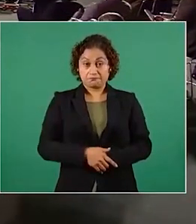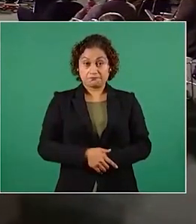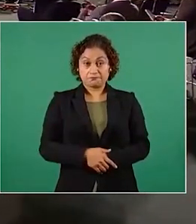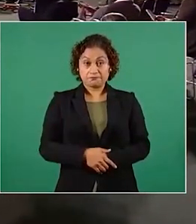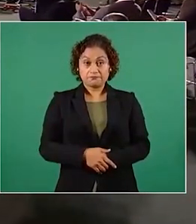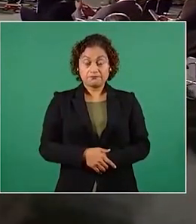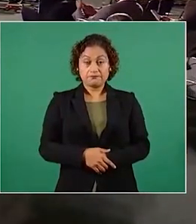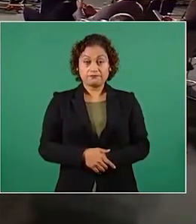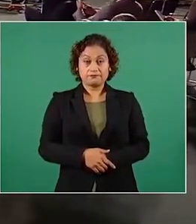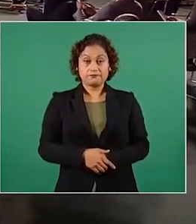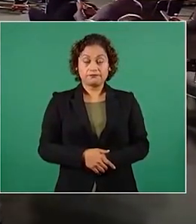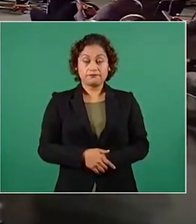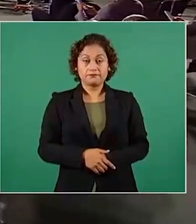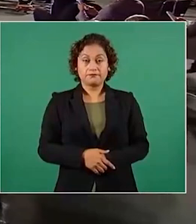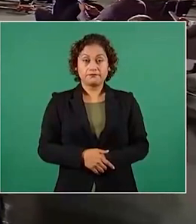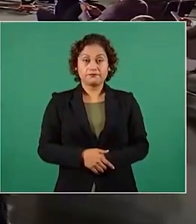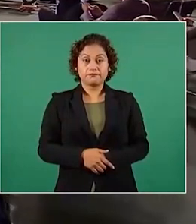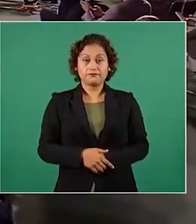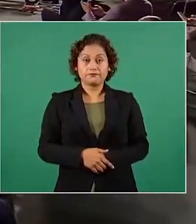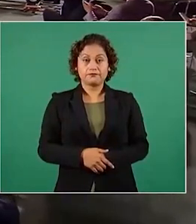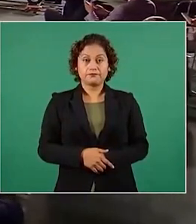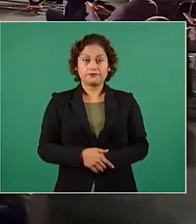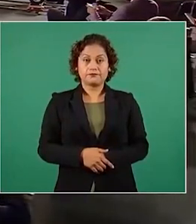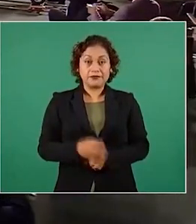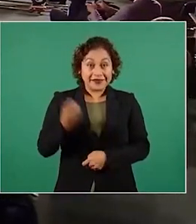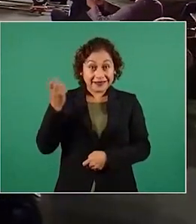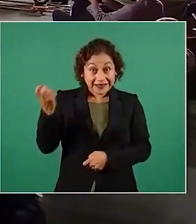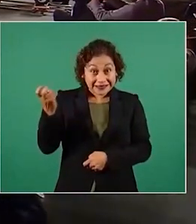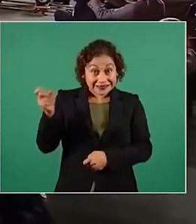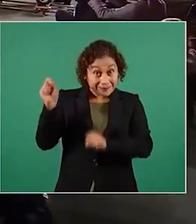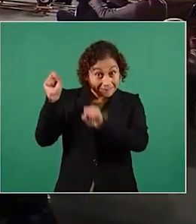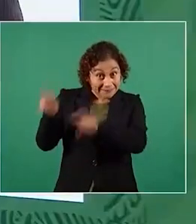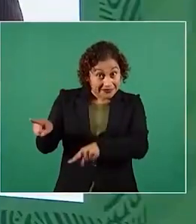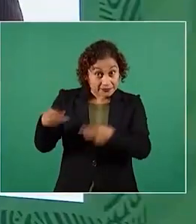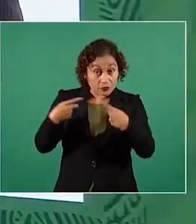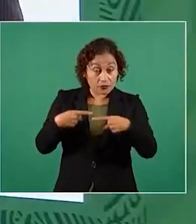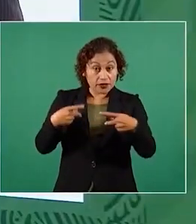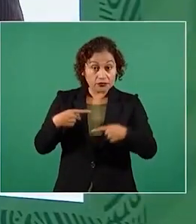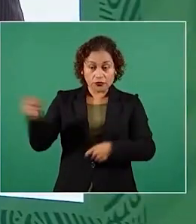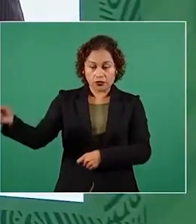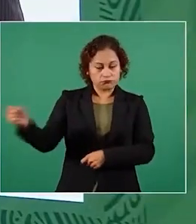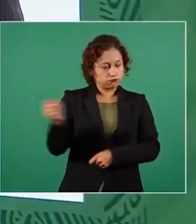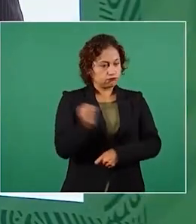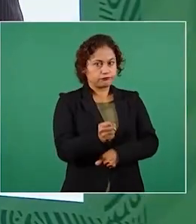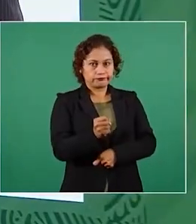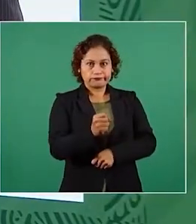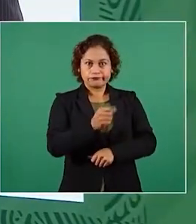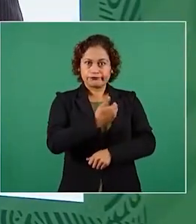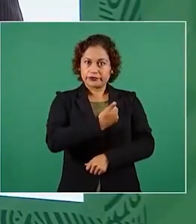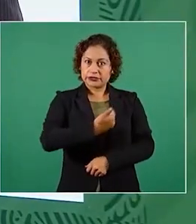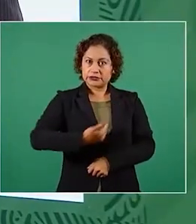que ahora presidente del tribunal electoral